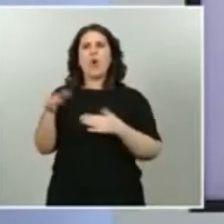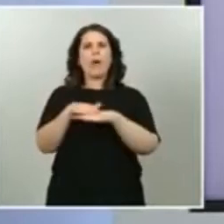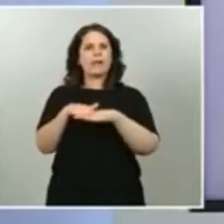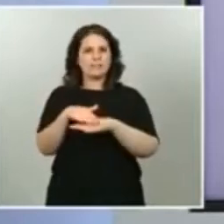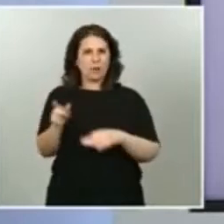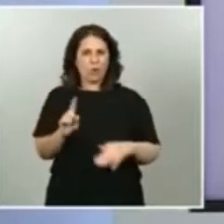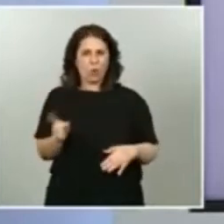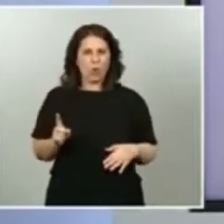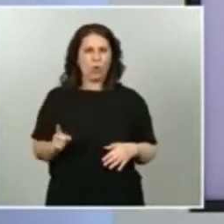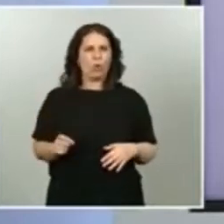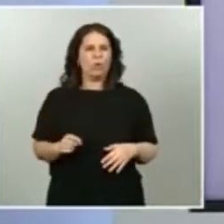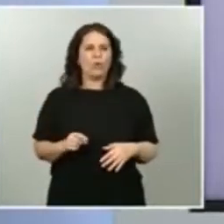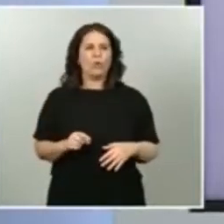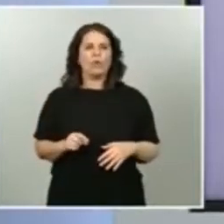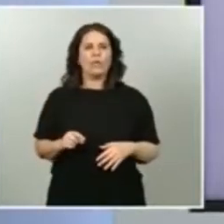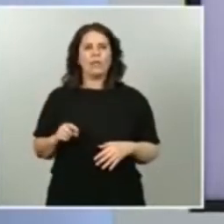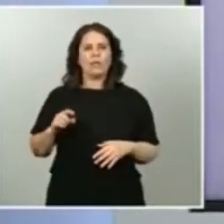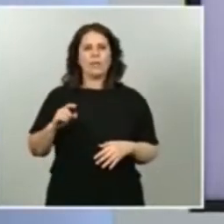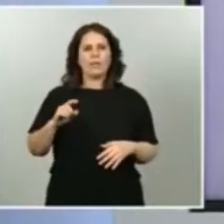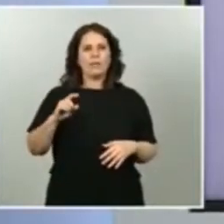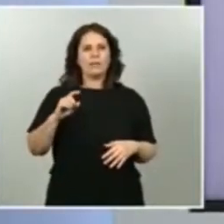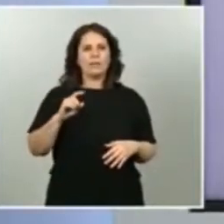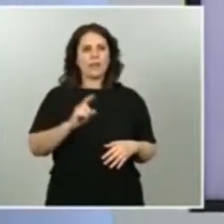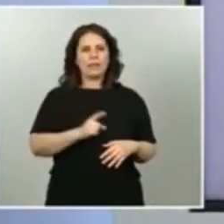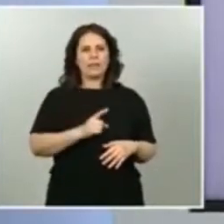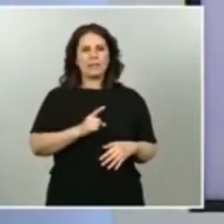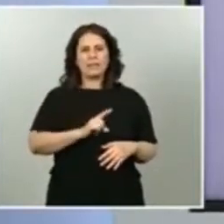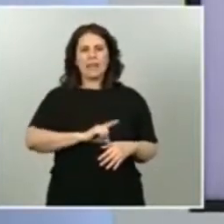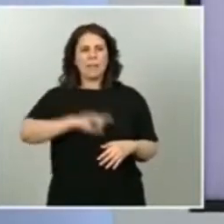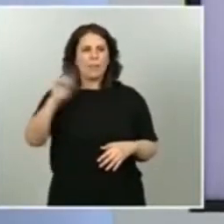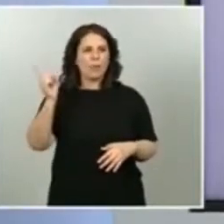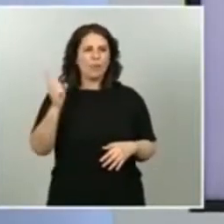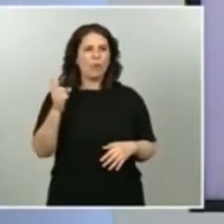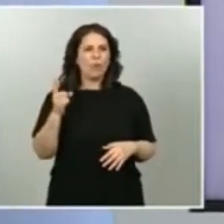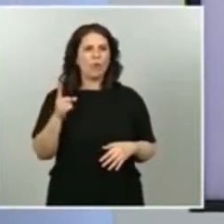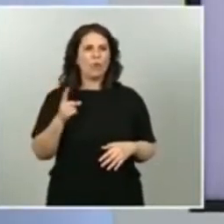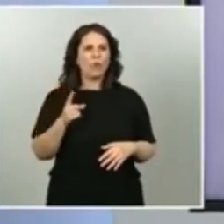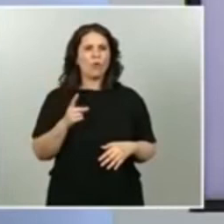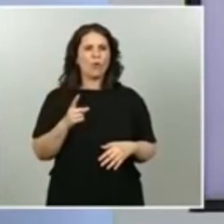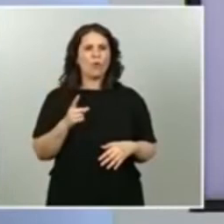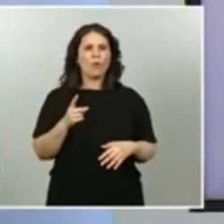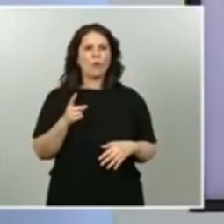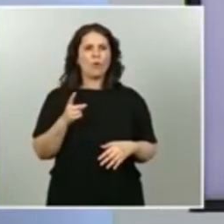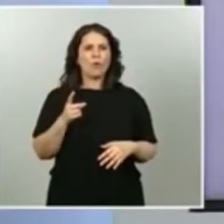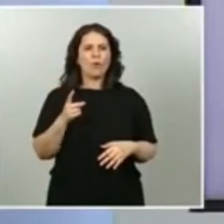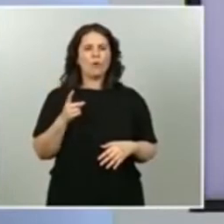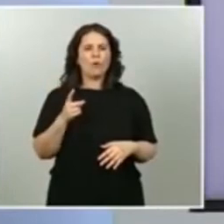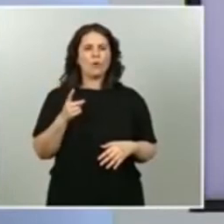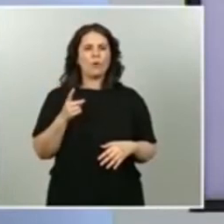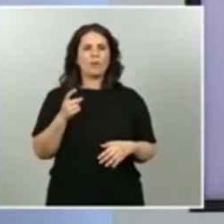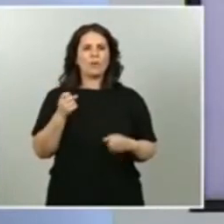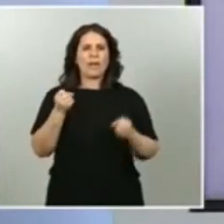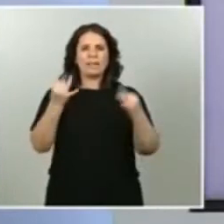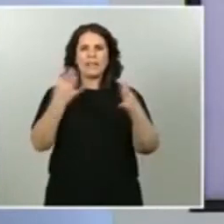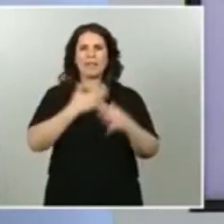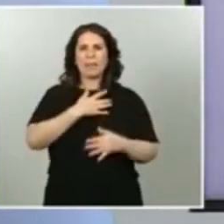a aquellas viviendas en manos de grandes